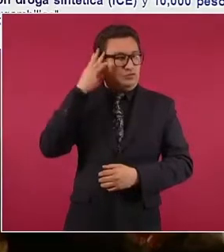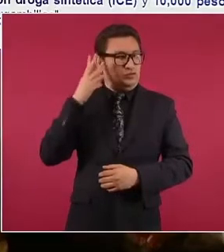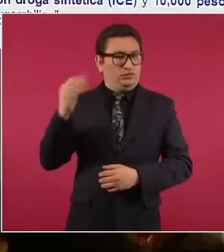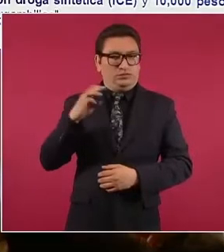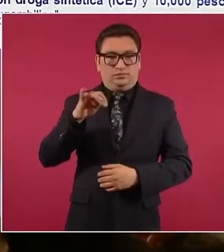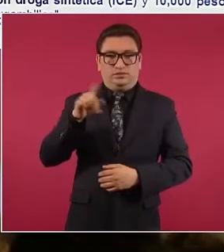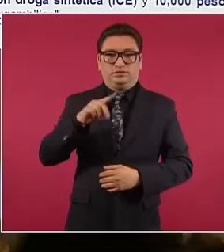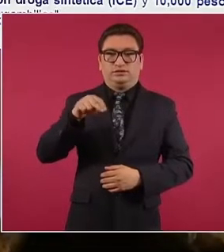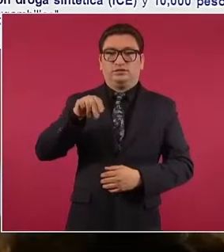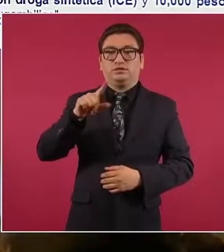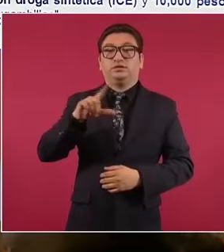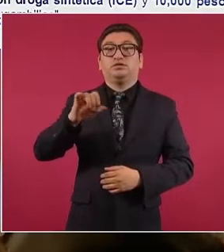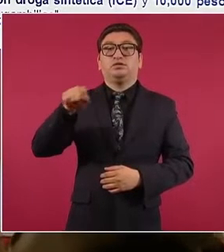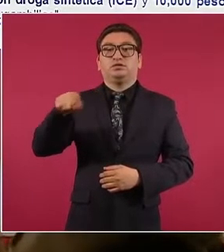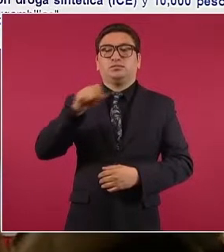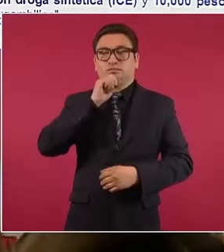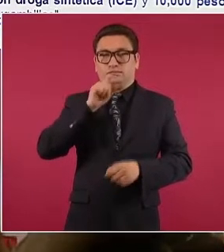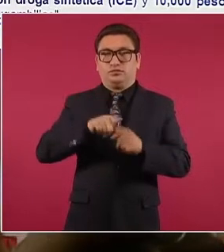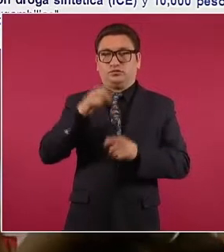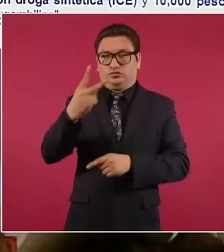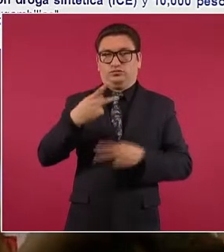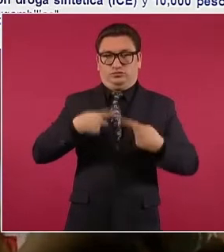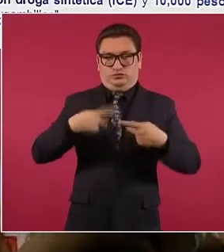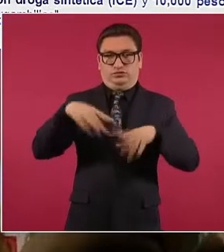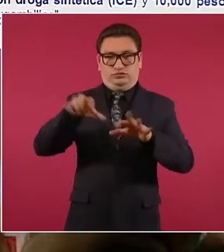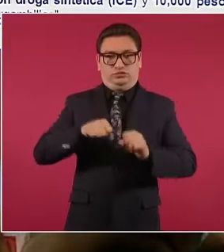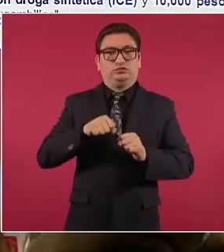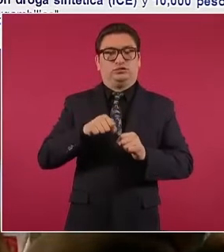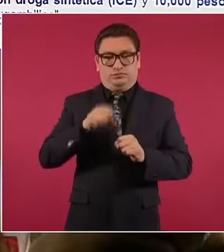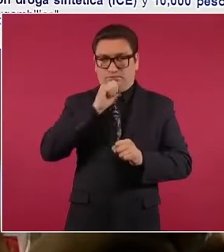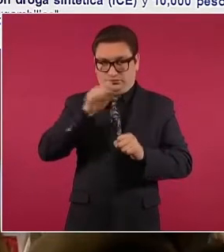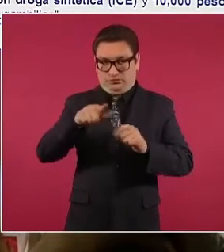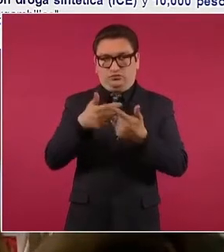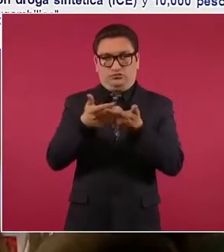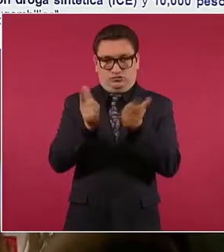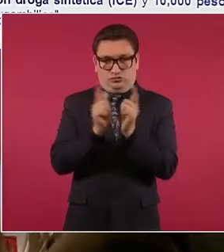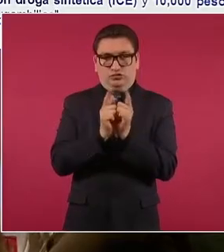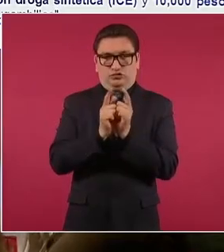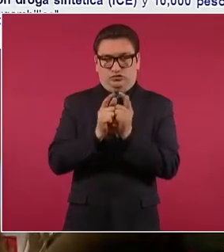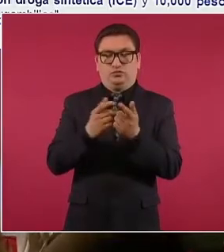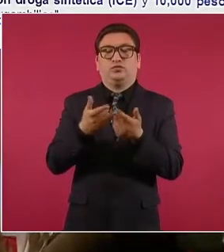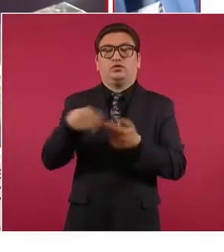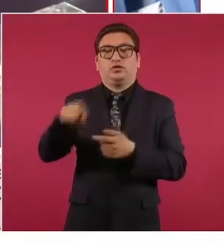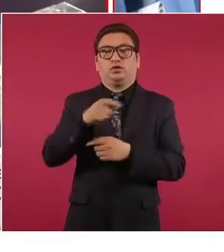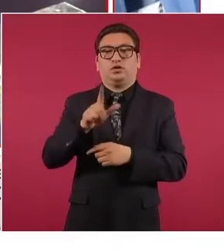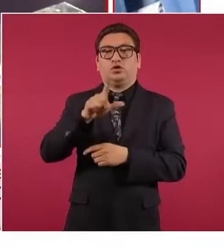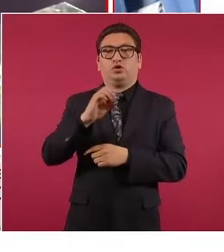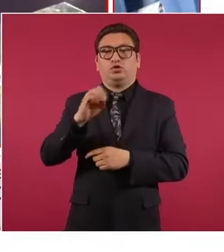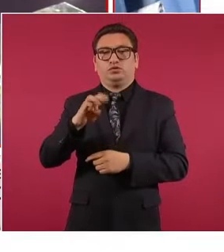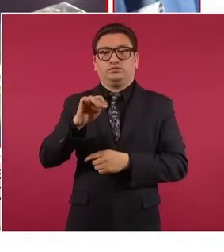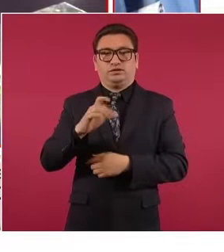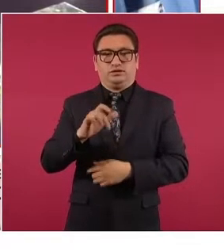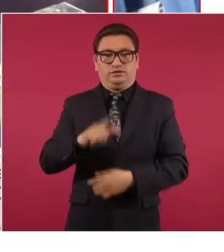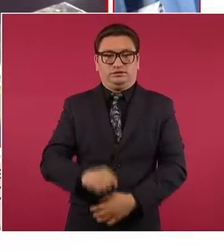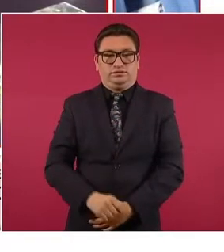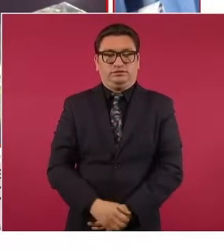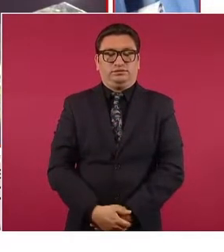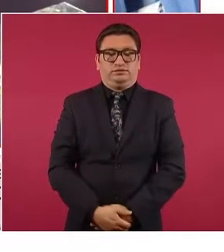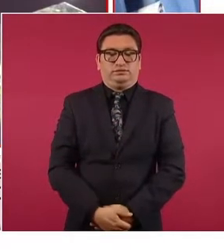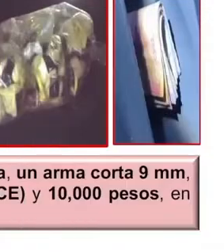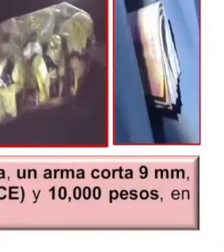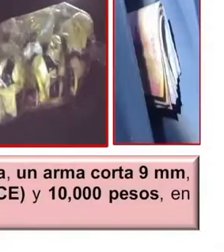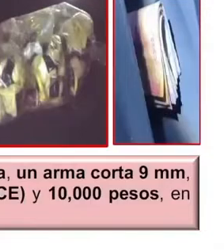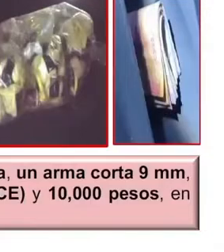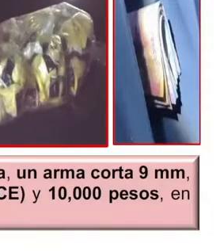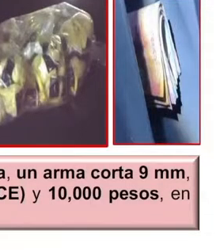fueron detenidas otras dos personas, también vinculados al grupo de los Mezcales, presuntos responsables de puntos de